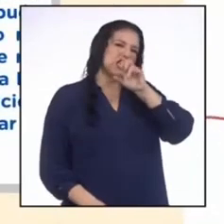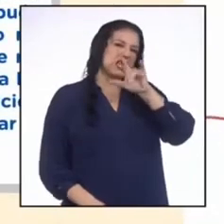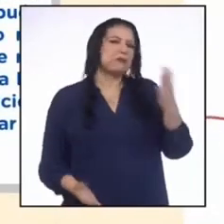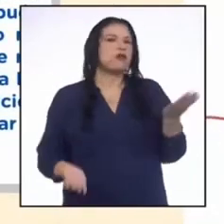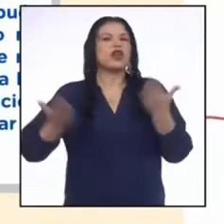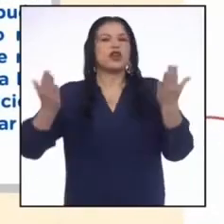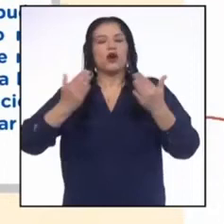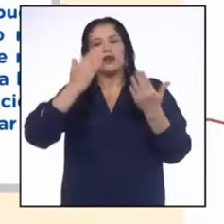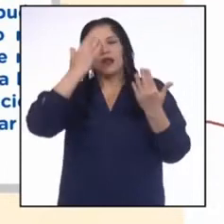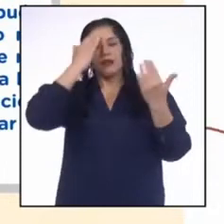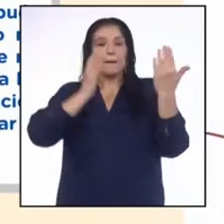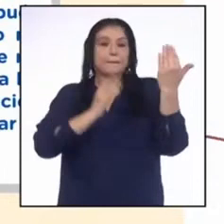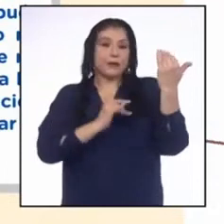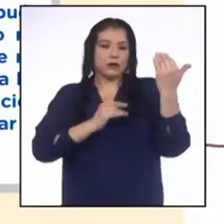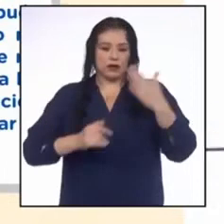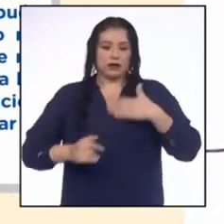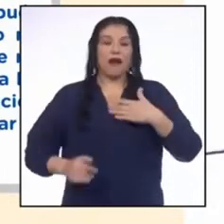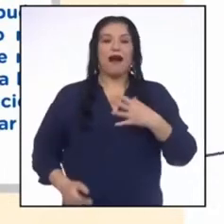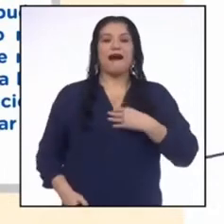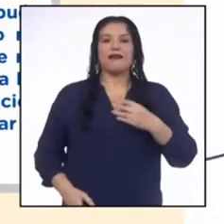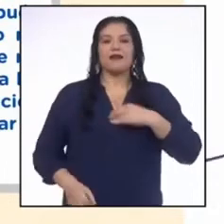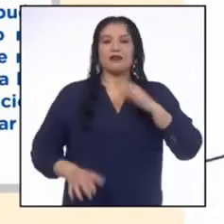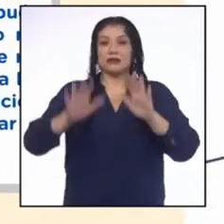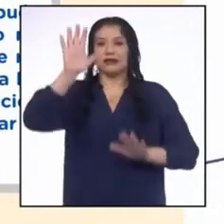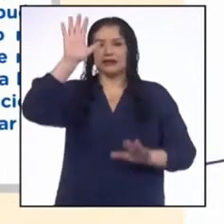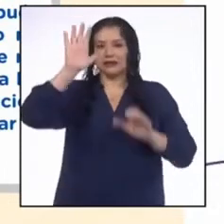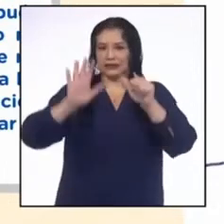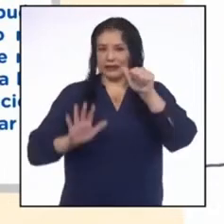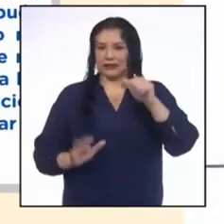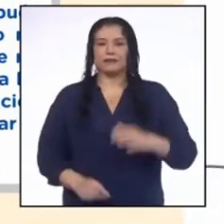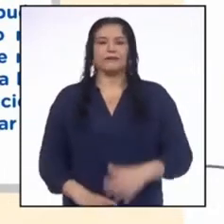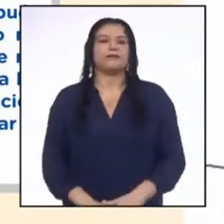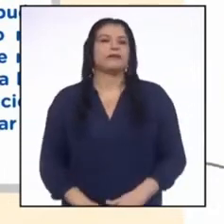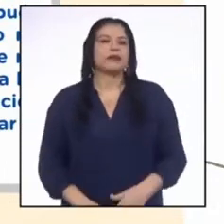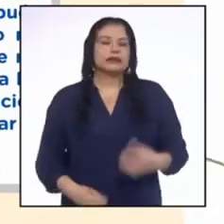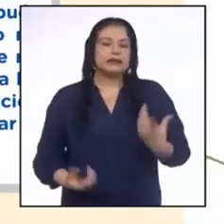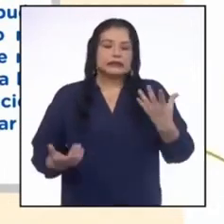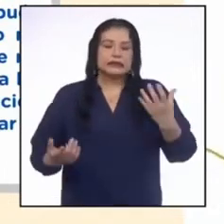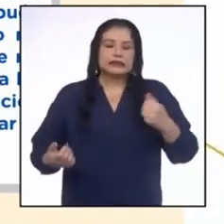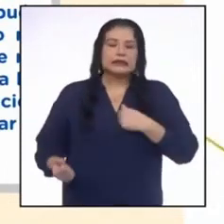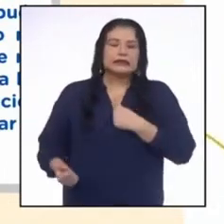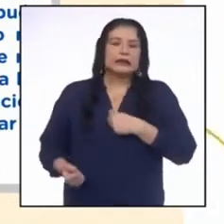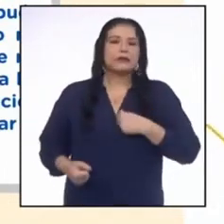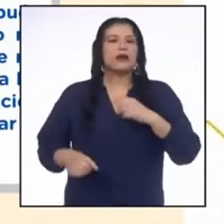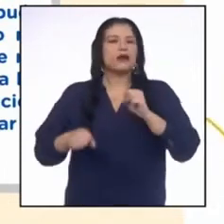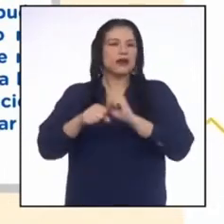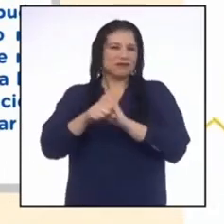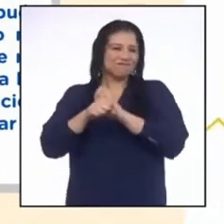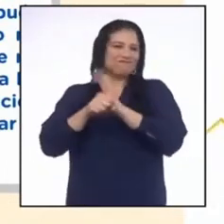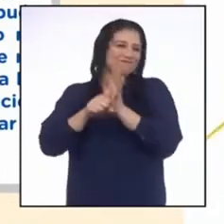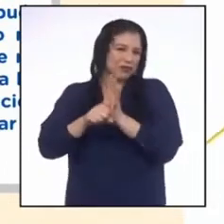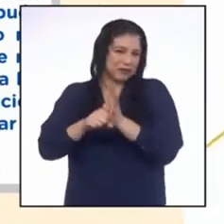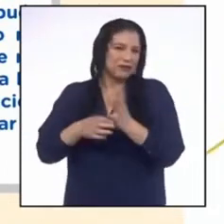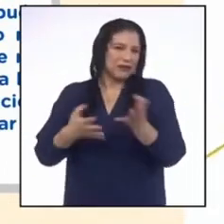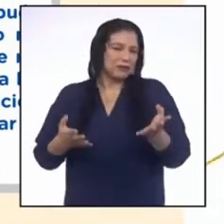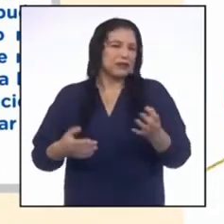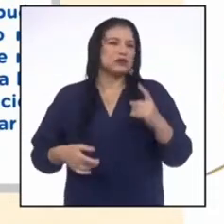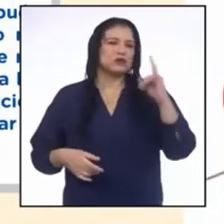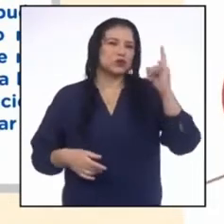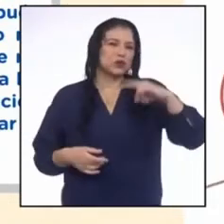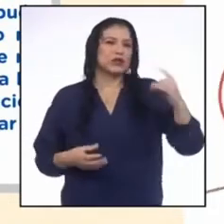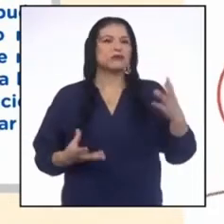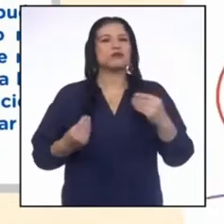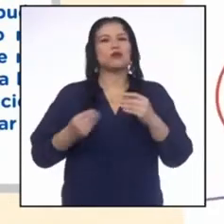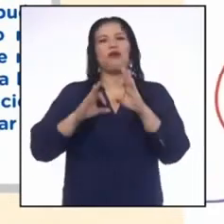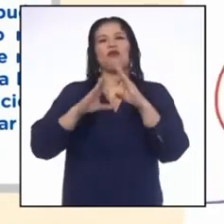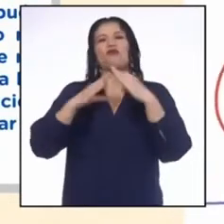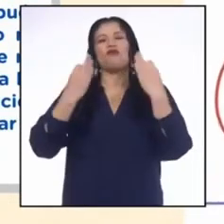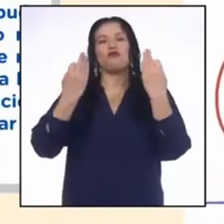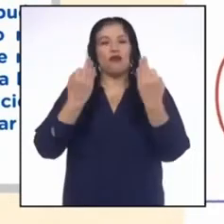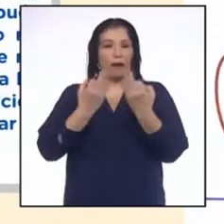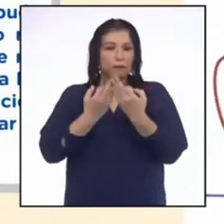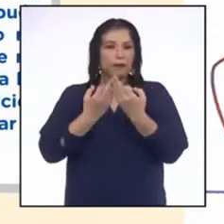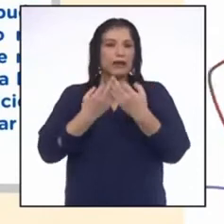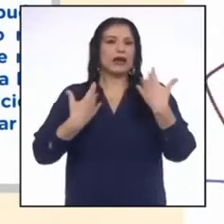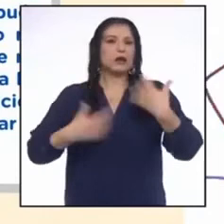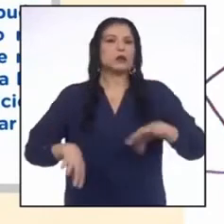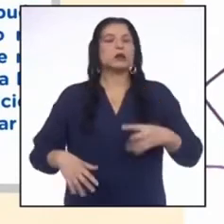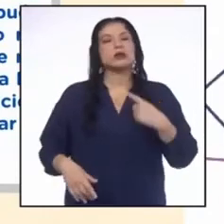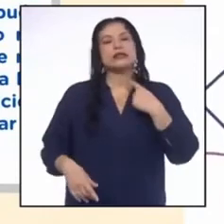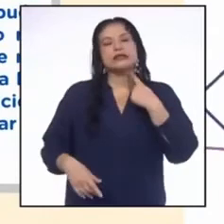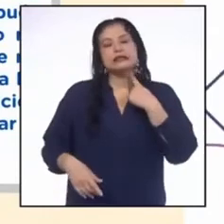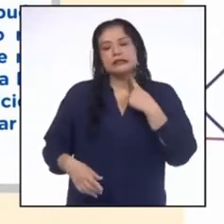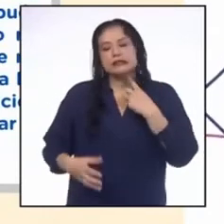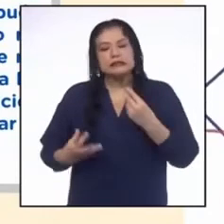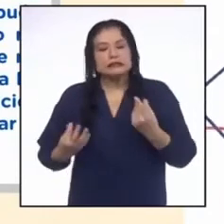desde Piura y tengo 16 años. Debido a la crisis sanitaria que venimos atravesando, muchas familias han visto reducidos sus